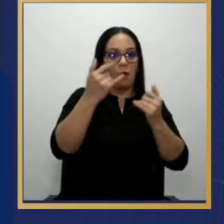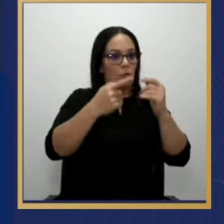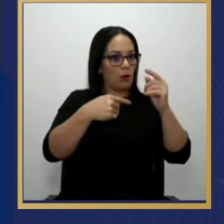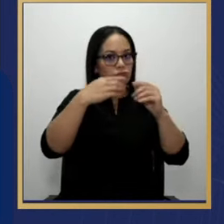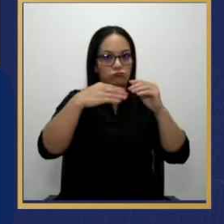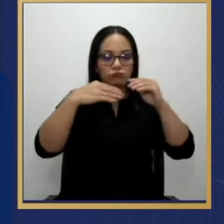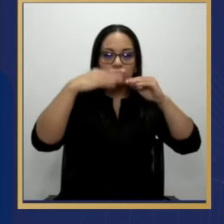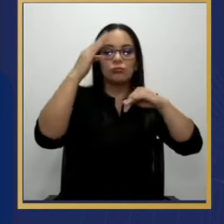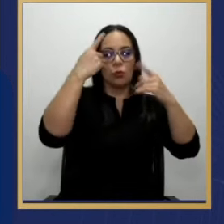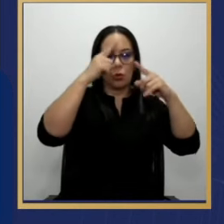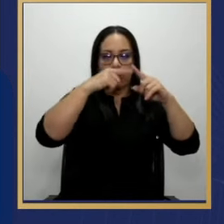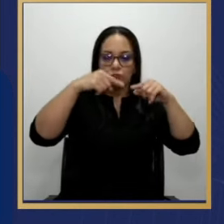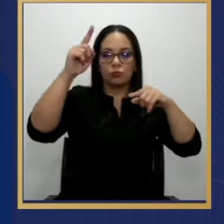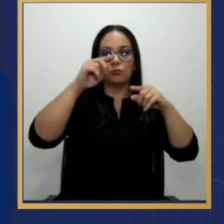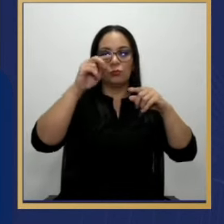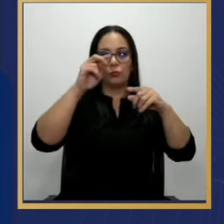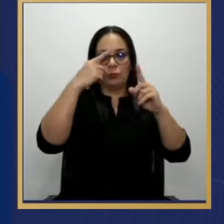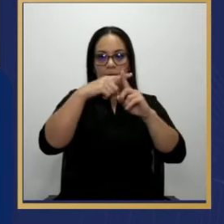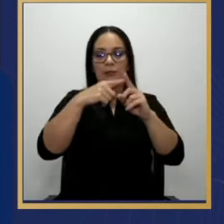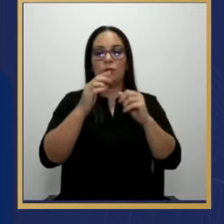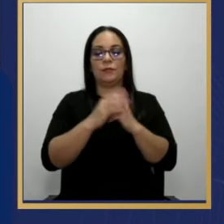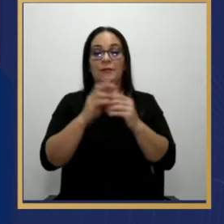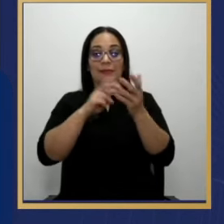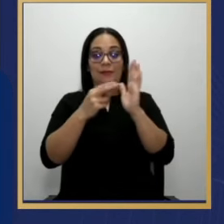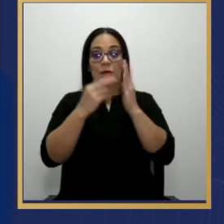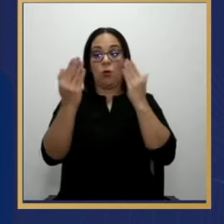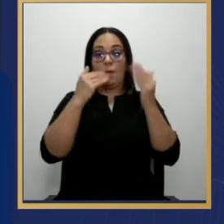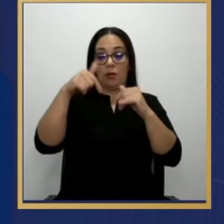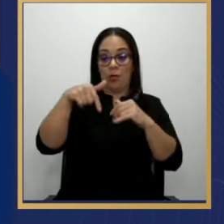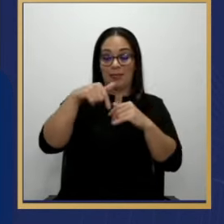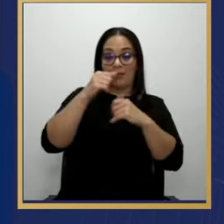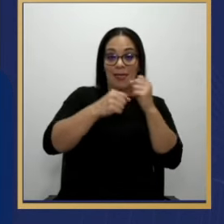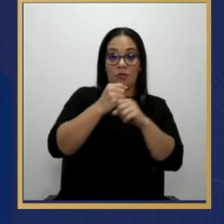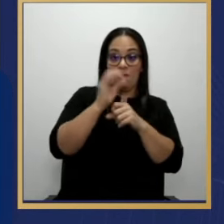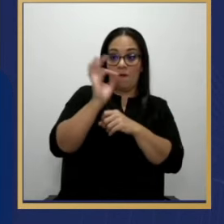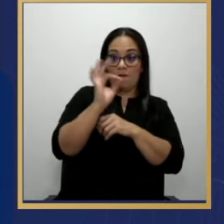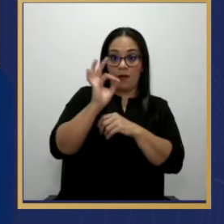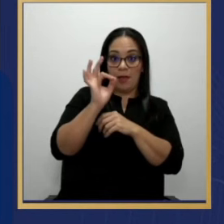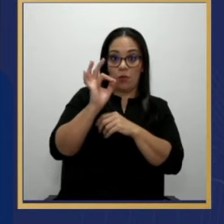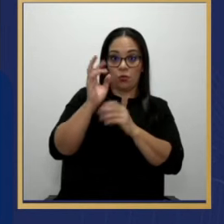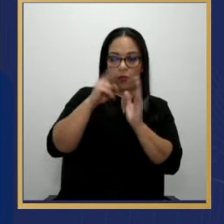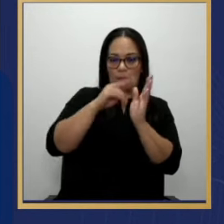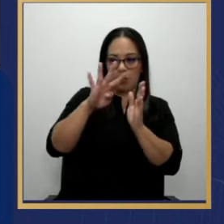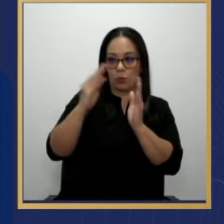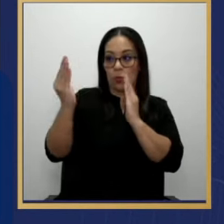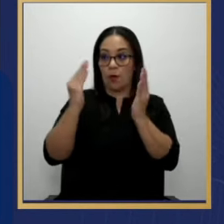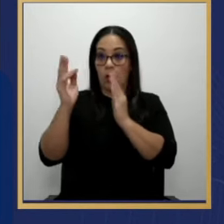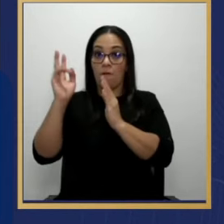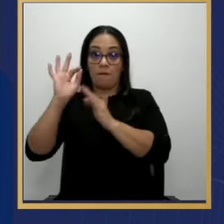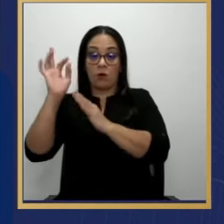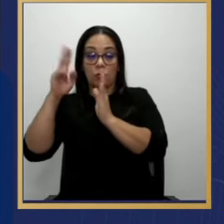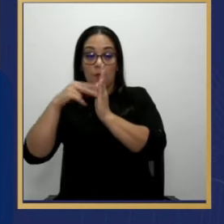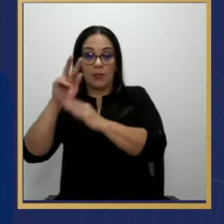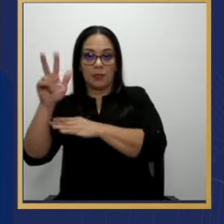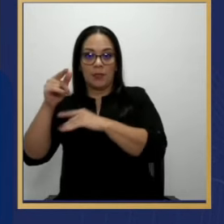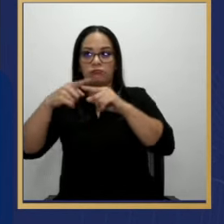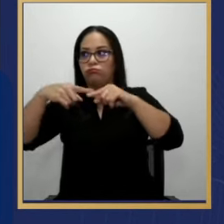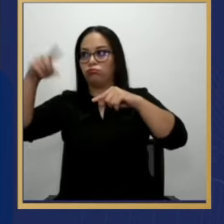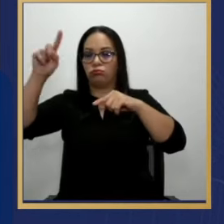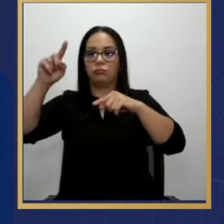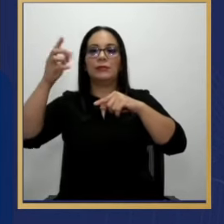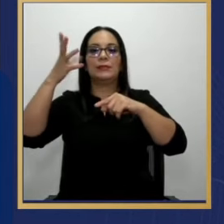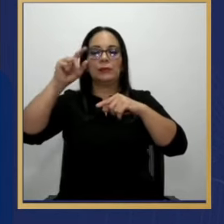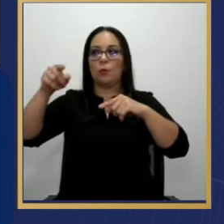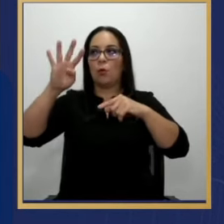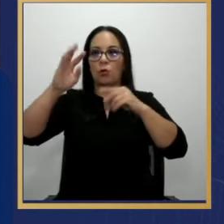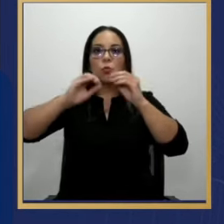comparando febrero de este año con febrero del año pasado, tuvimos un crecimiento del 16.4%